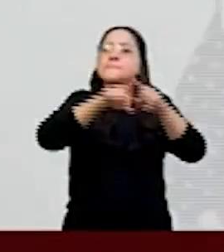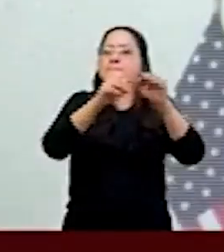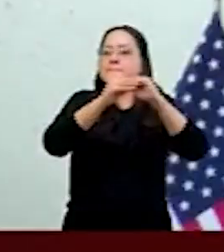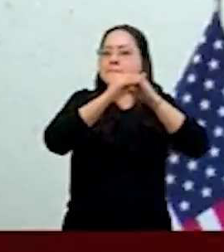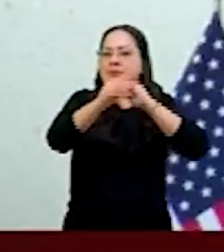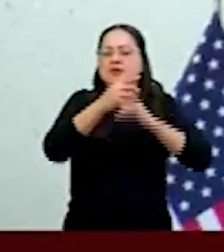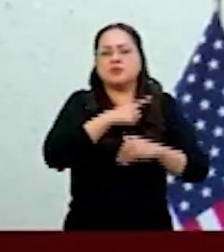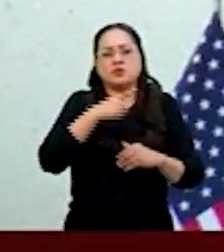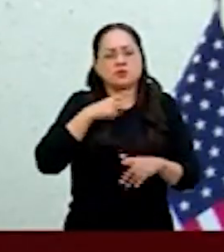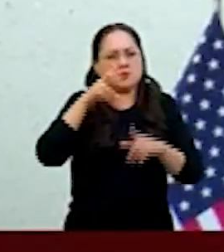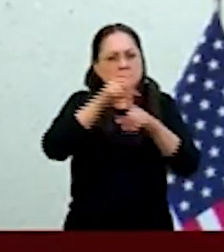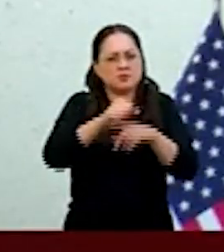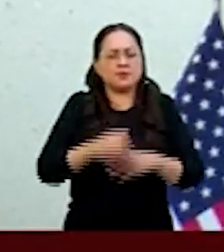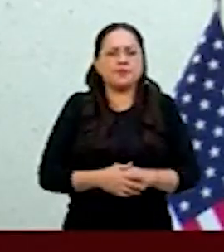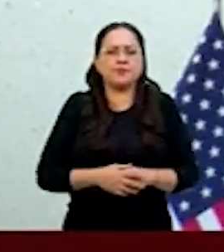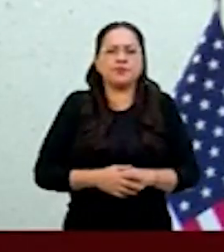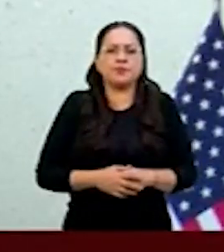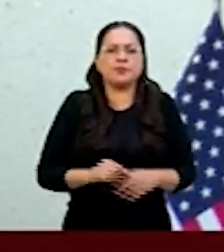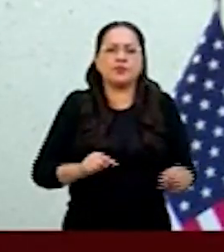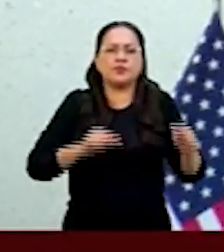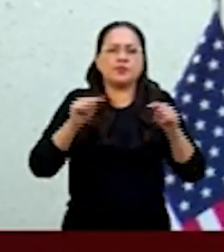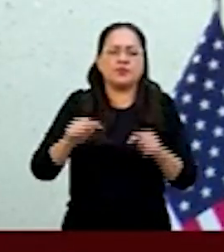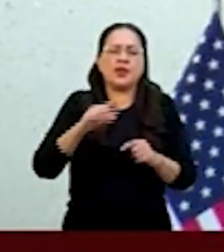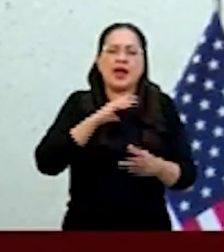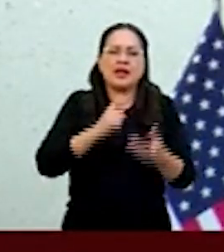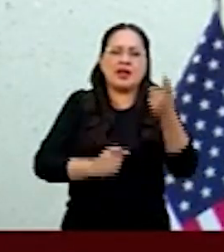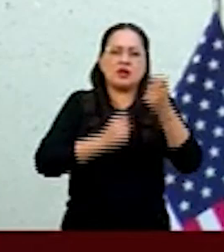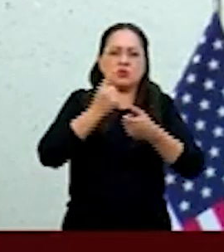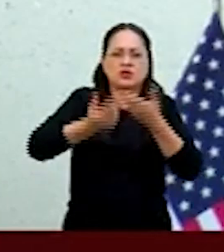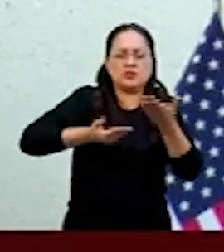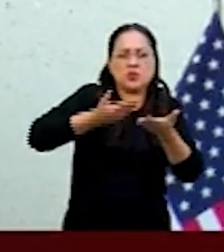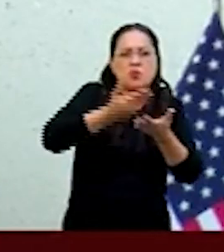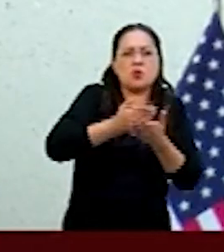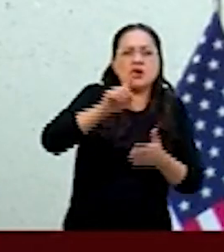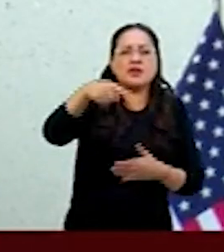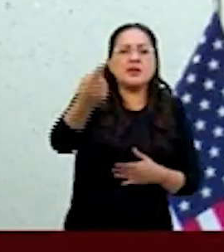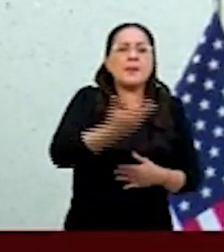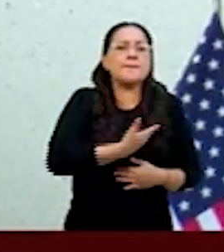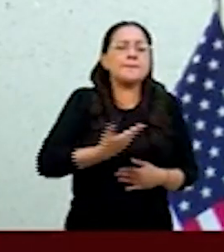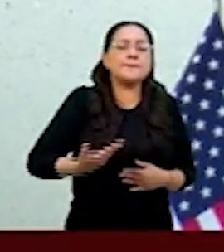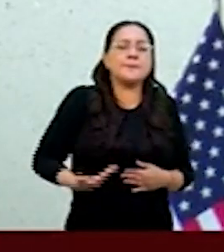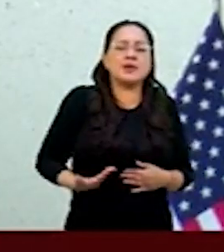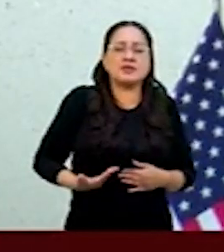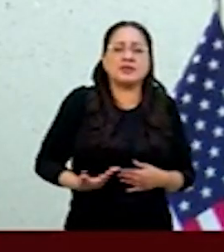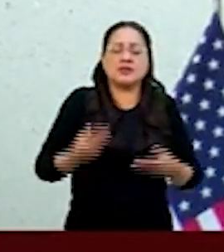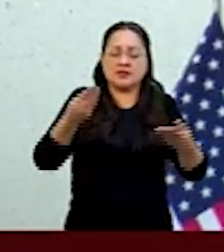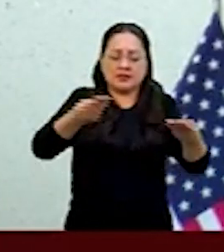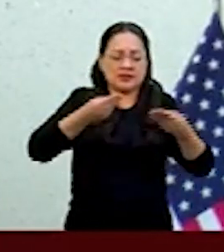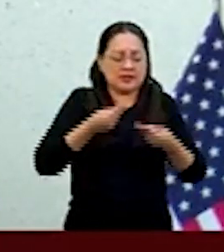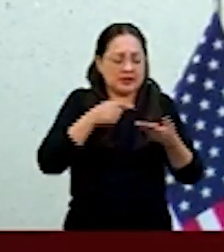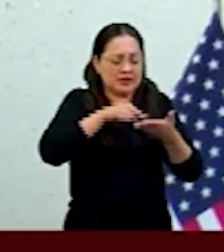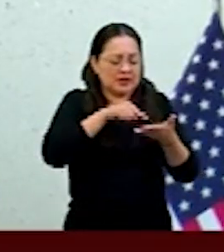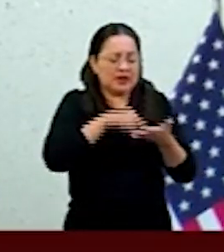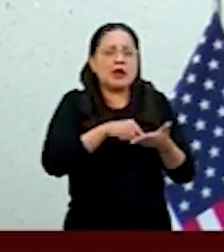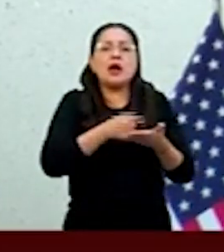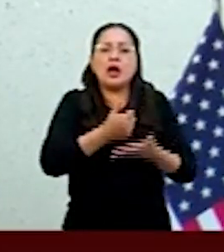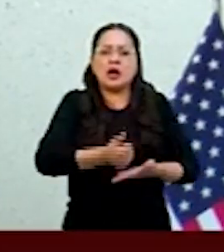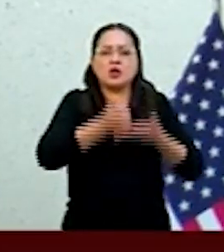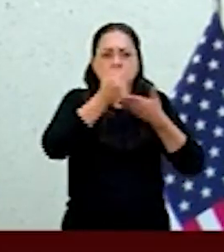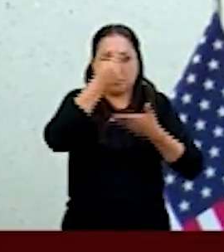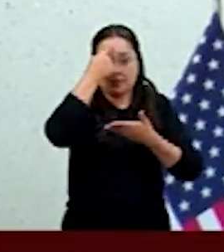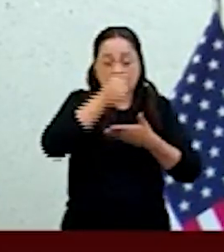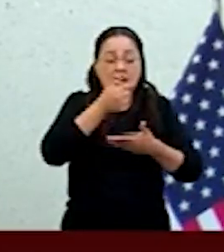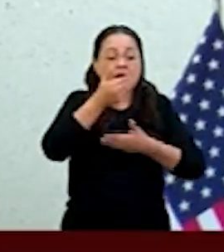Algunas de las propuestas que nos ha enviado el presidente son propuestas que nos van a hacer avanzar, que estoy